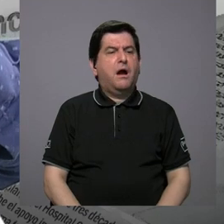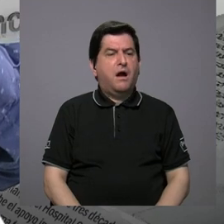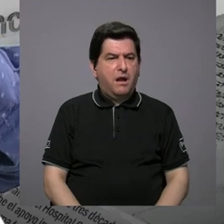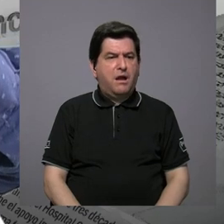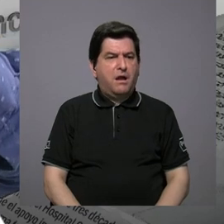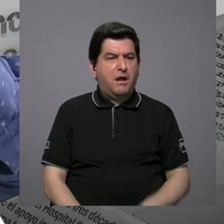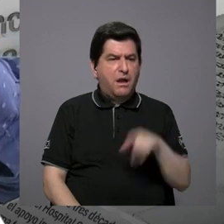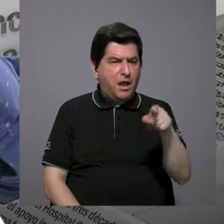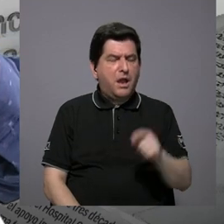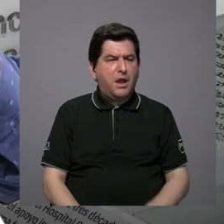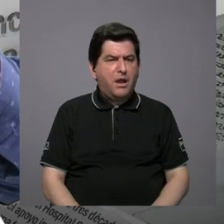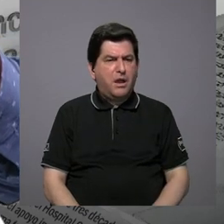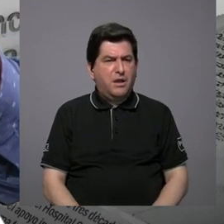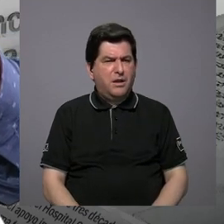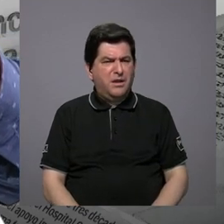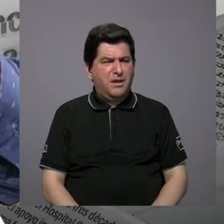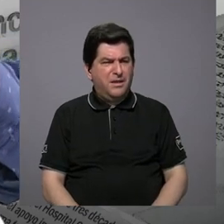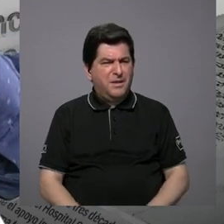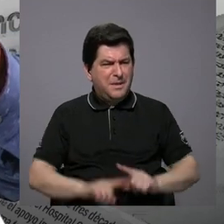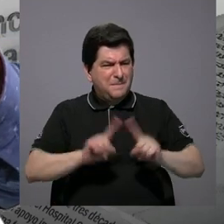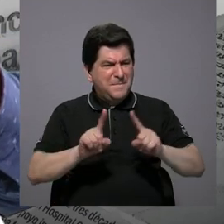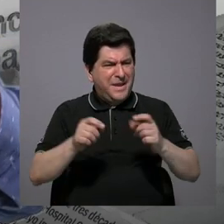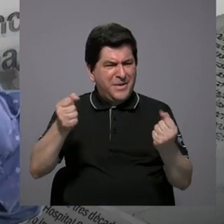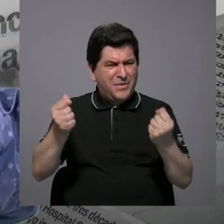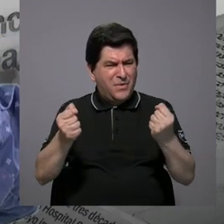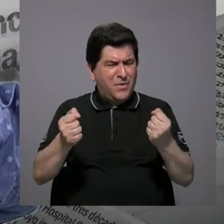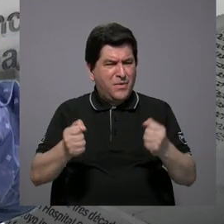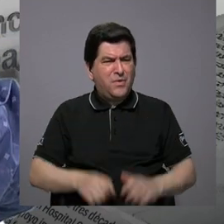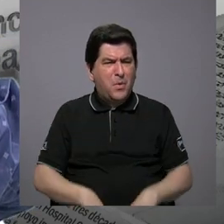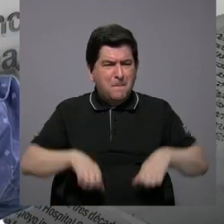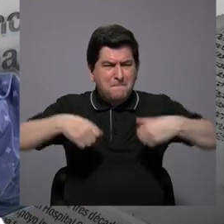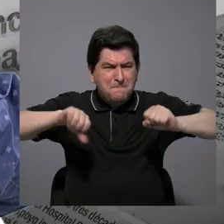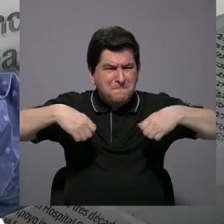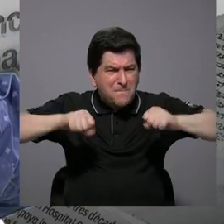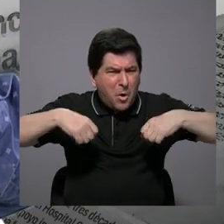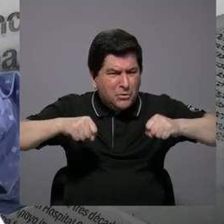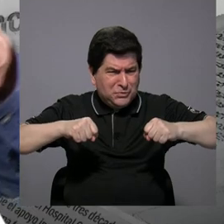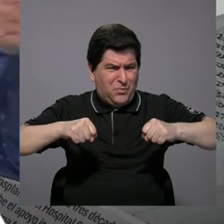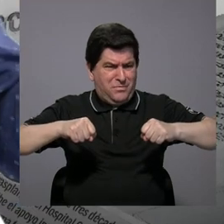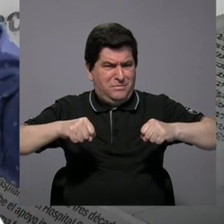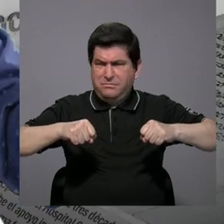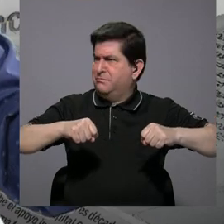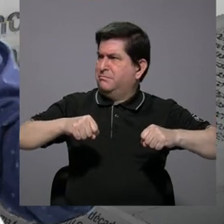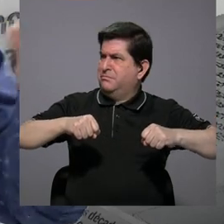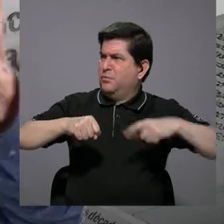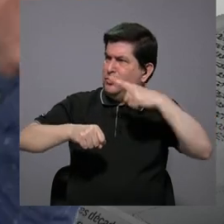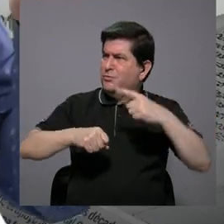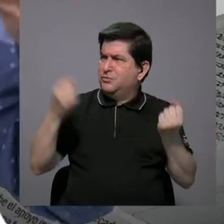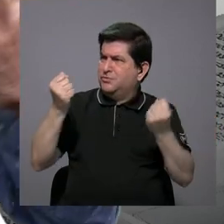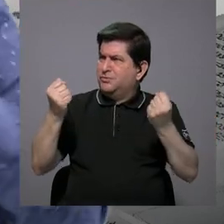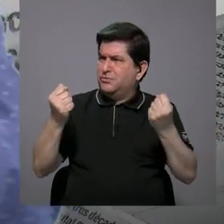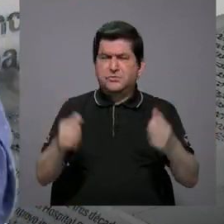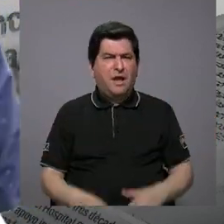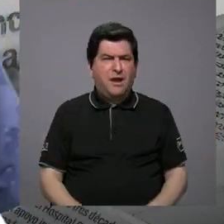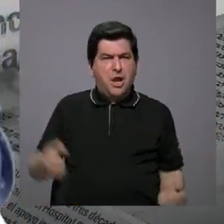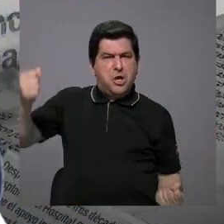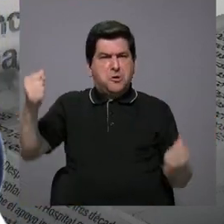mira, la licencia es para manejar bicicleta o motocicleta, y anda manejando un trailer que